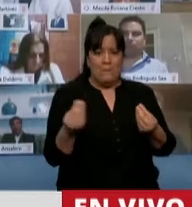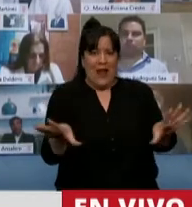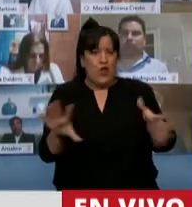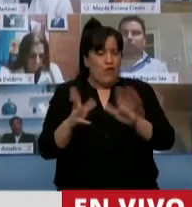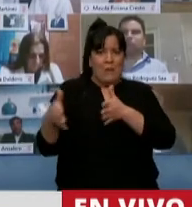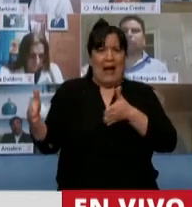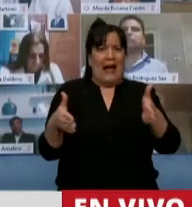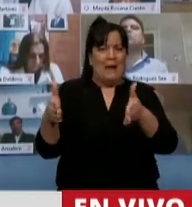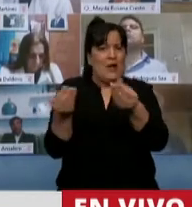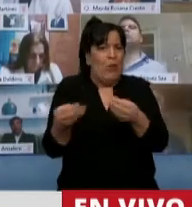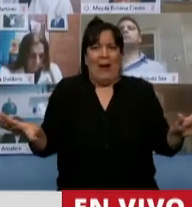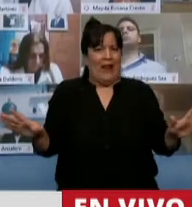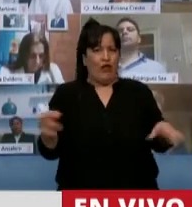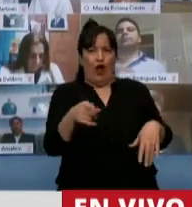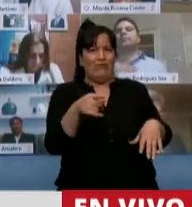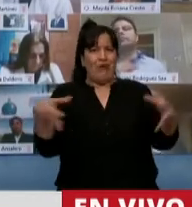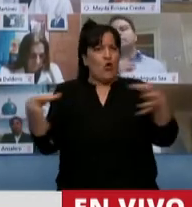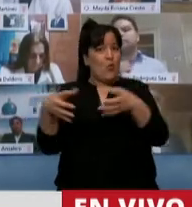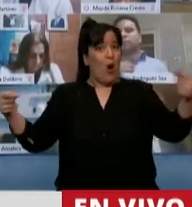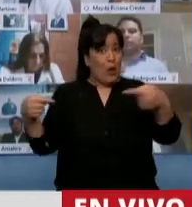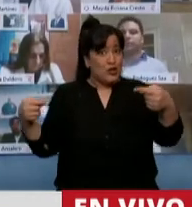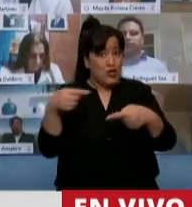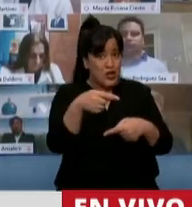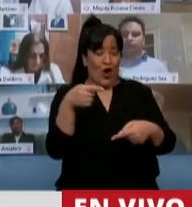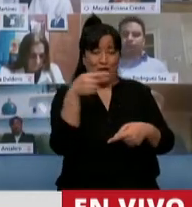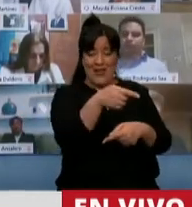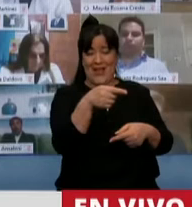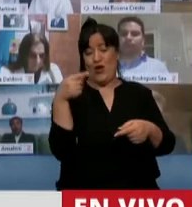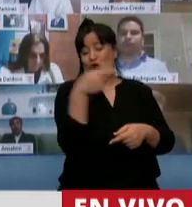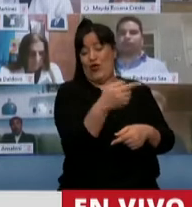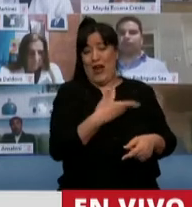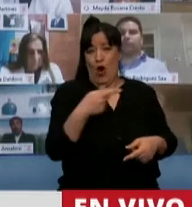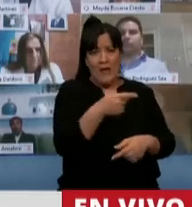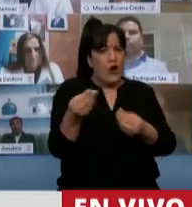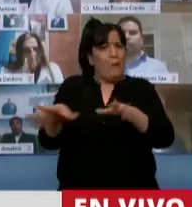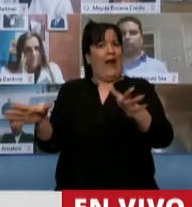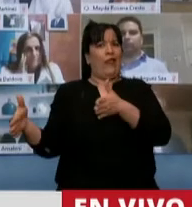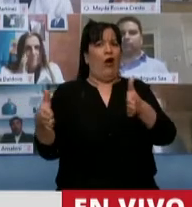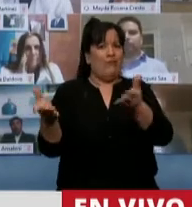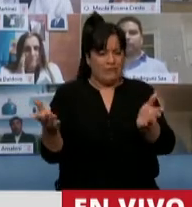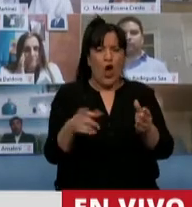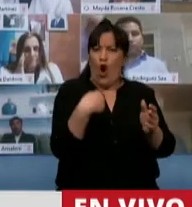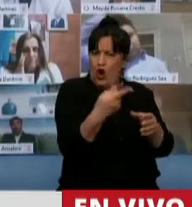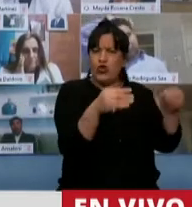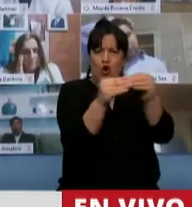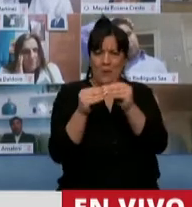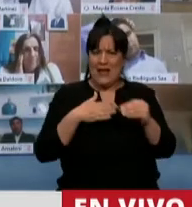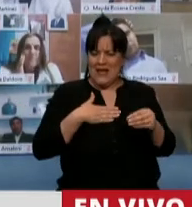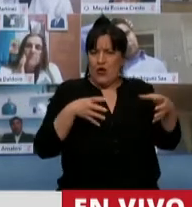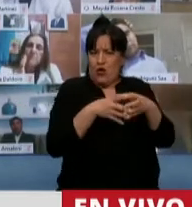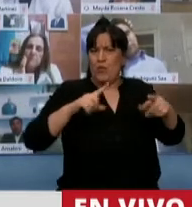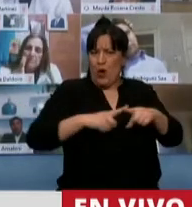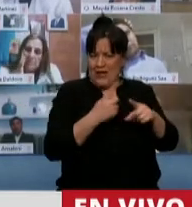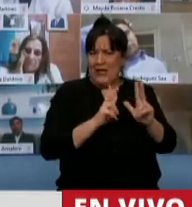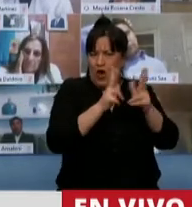Han perdido totalmente el rumbo con respecto a lo que ha pasado y lo dijeron varios colegas de mi bancada en las últimas